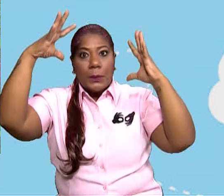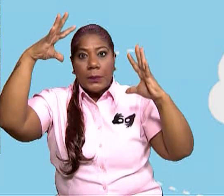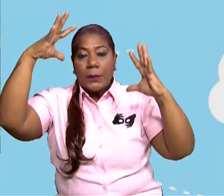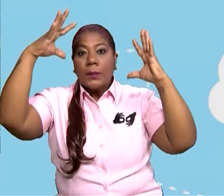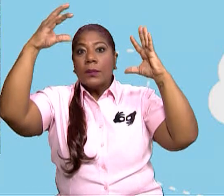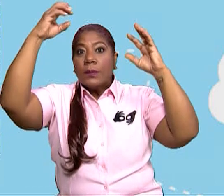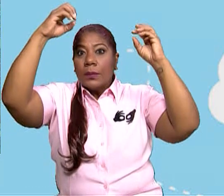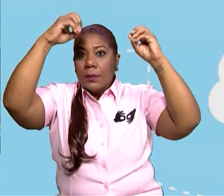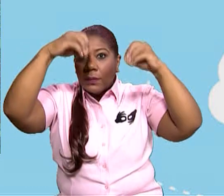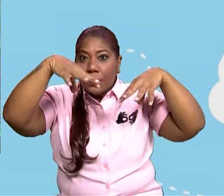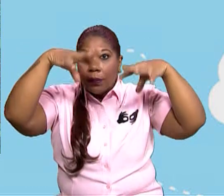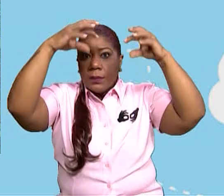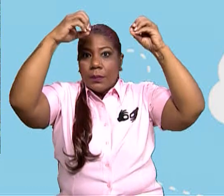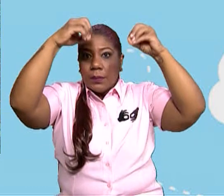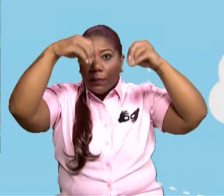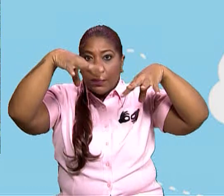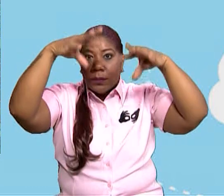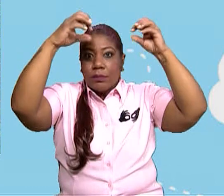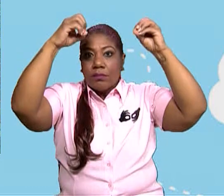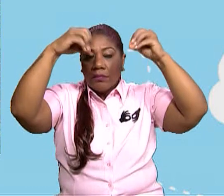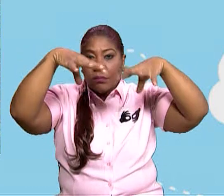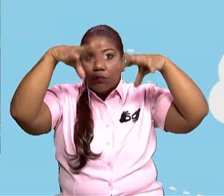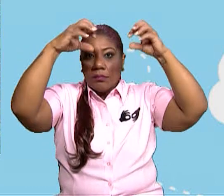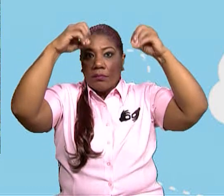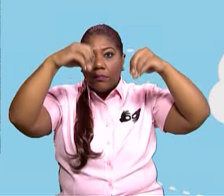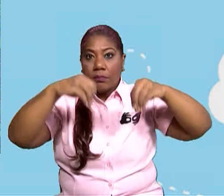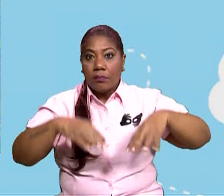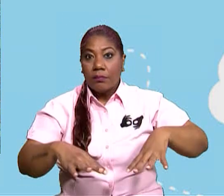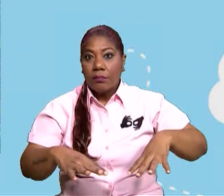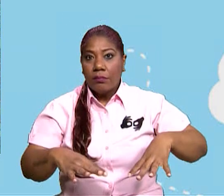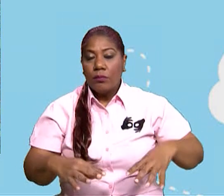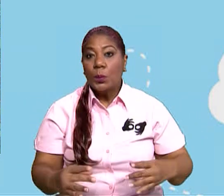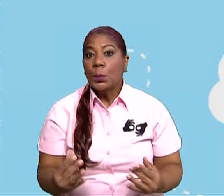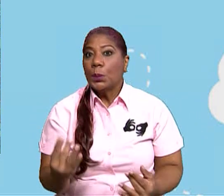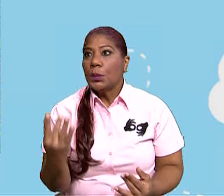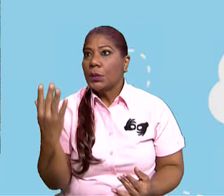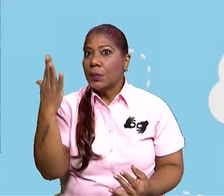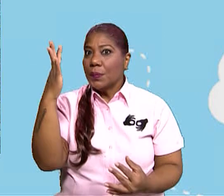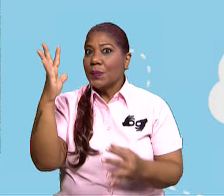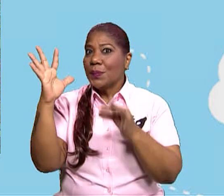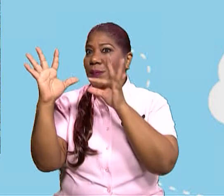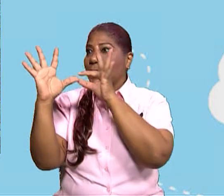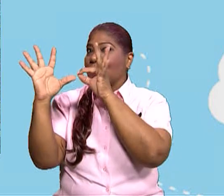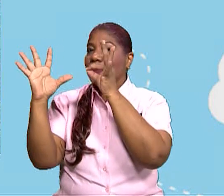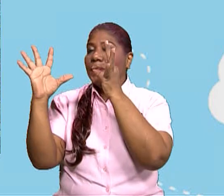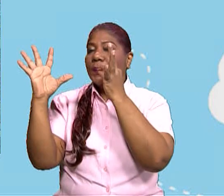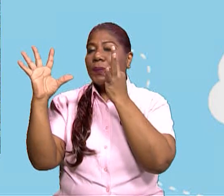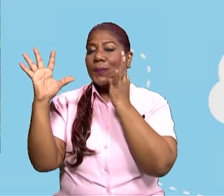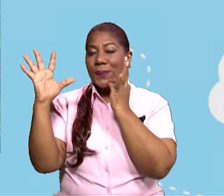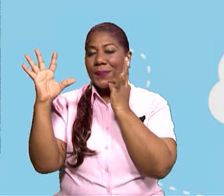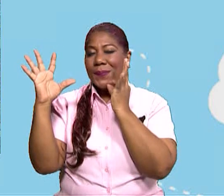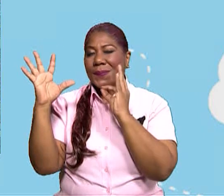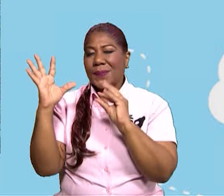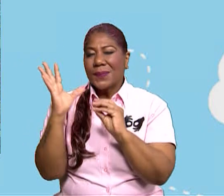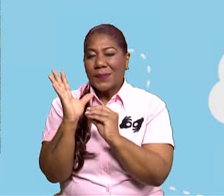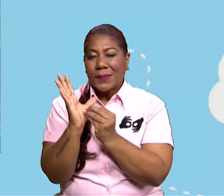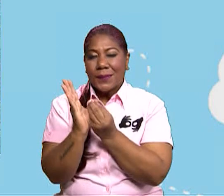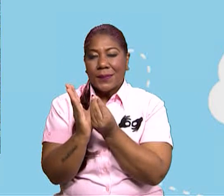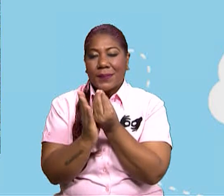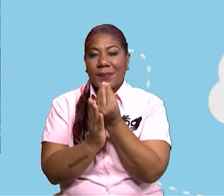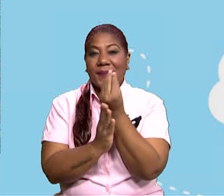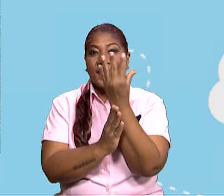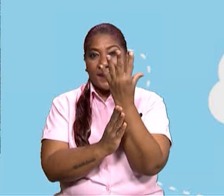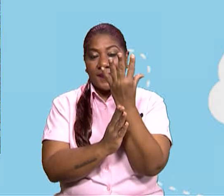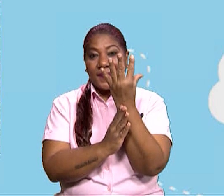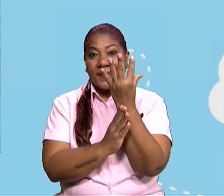la lluvia al suelo. Crecen muchos frutos, semillas y flores. Estos productos de la naturaleza